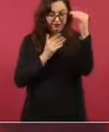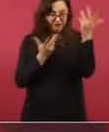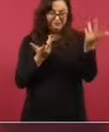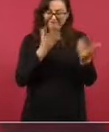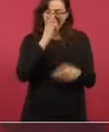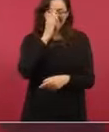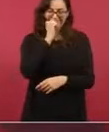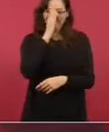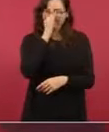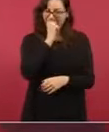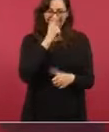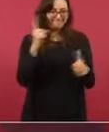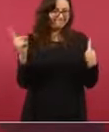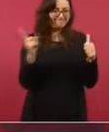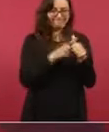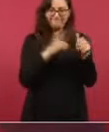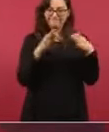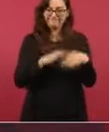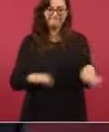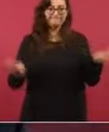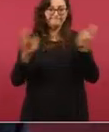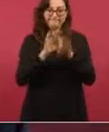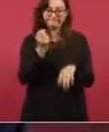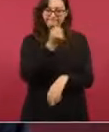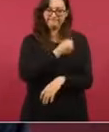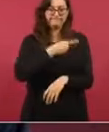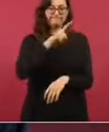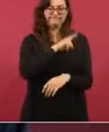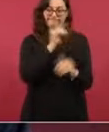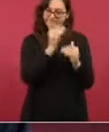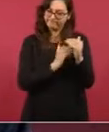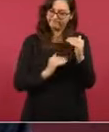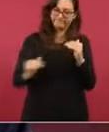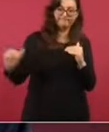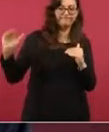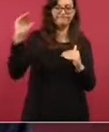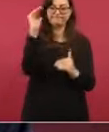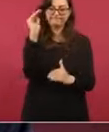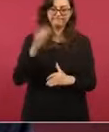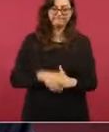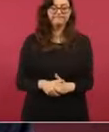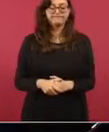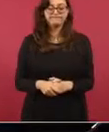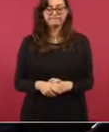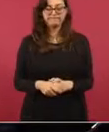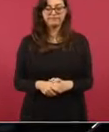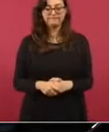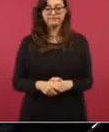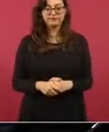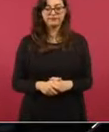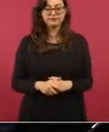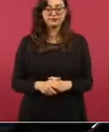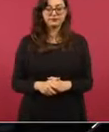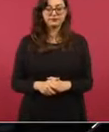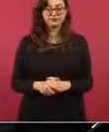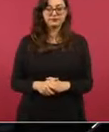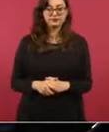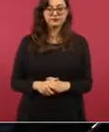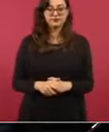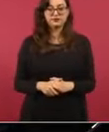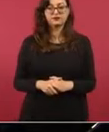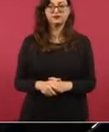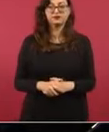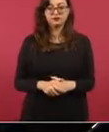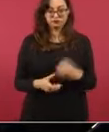se tiene que cuidar la salud de los mexicanos, eso es